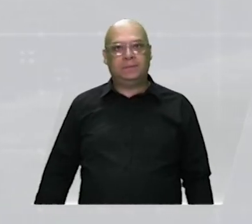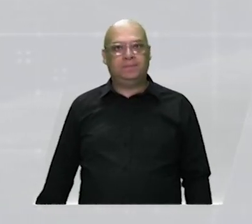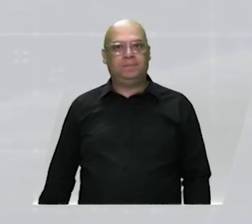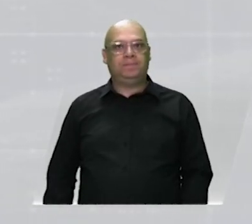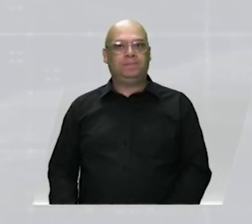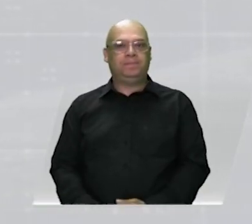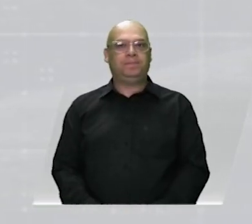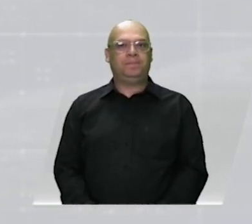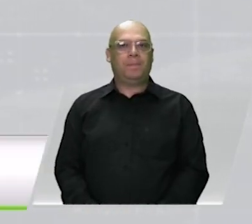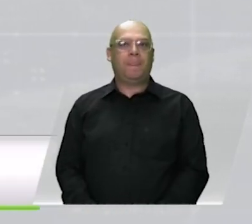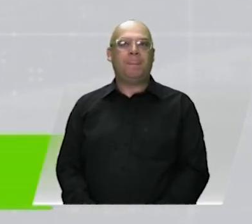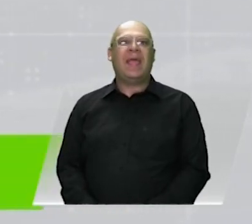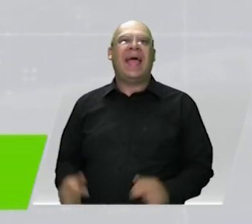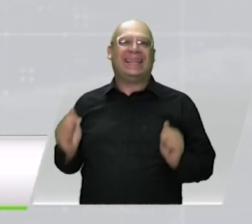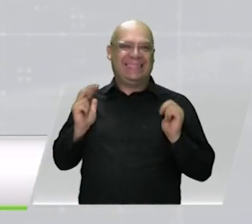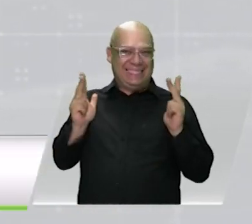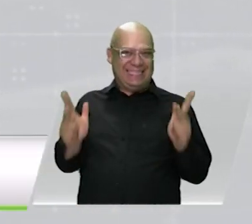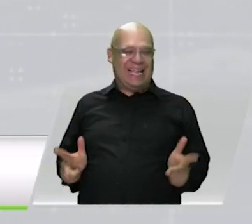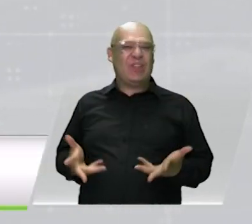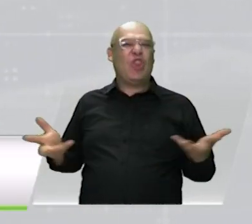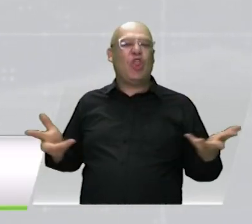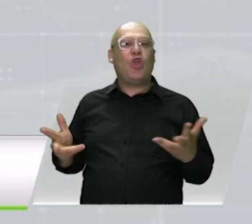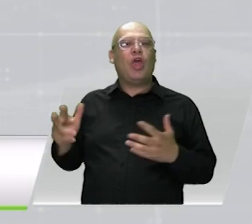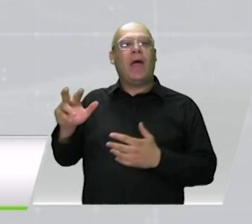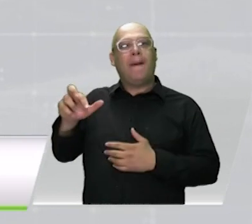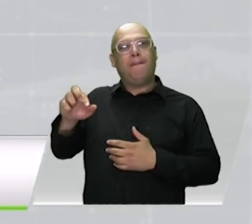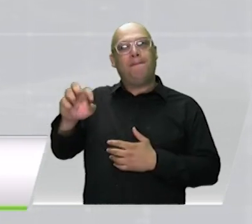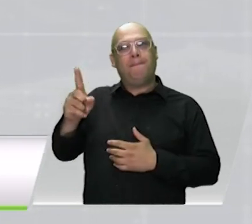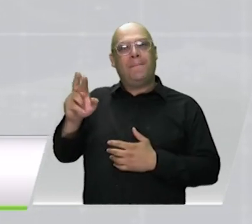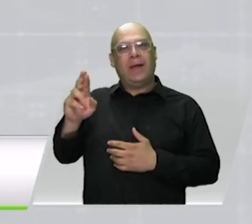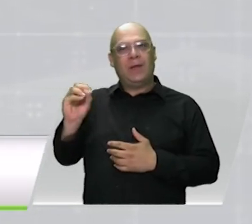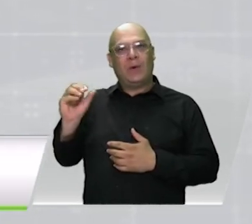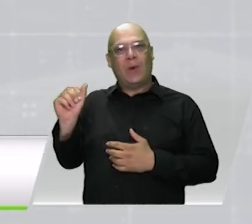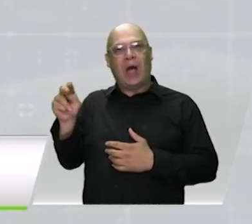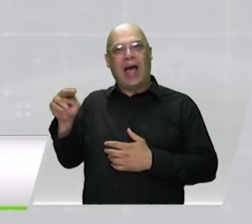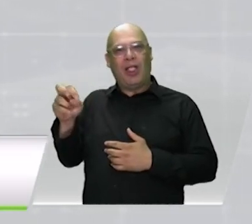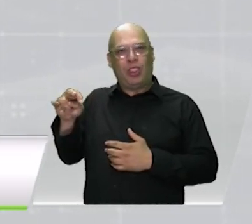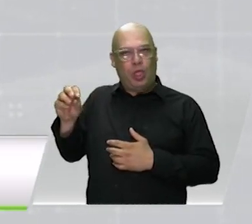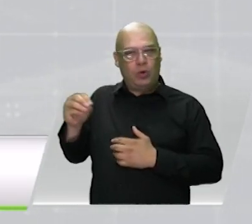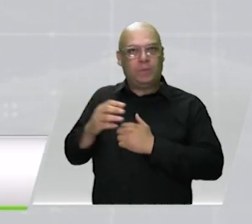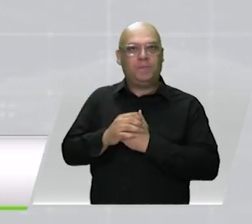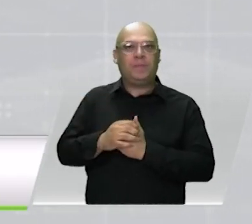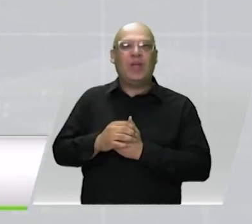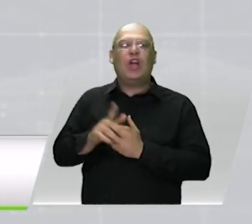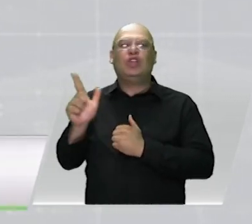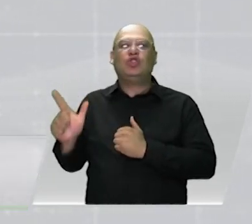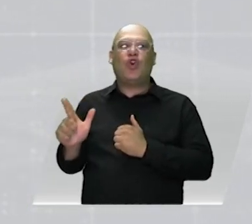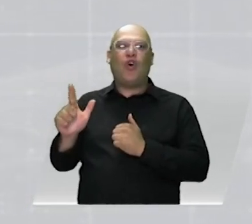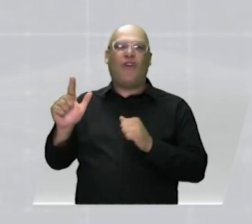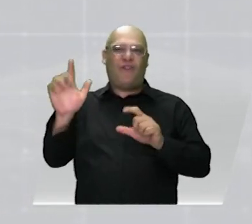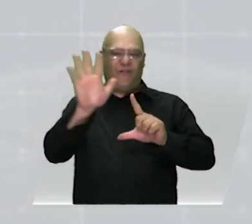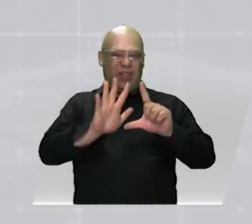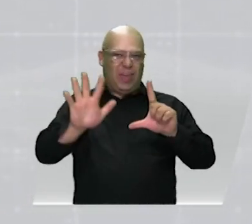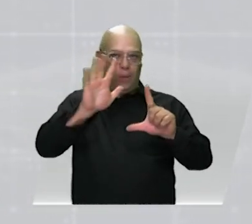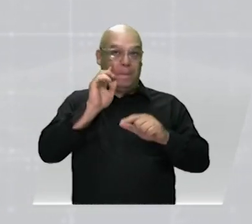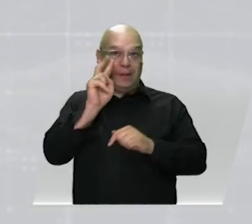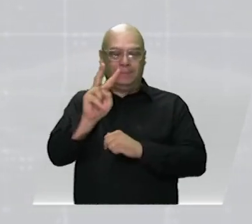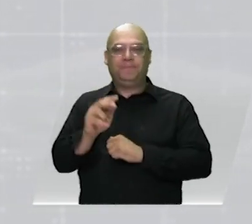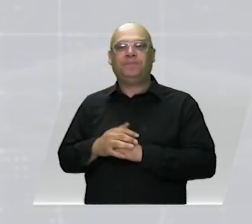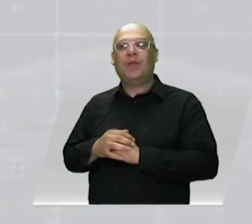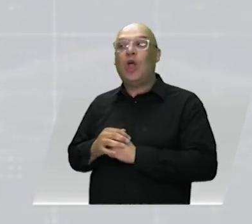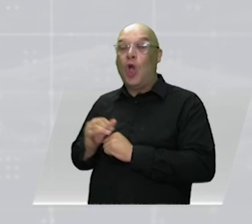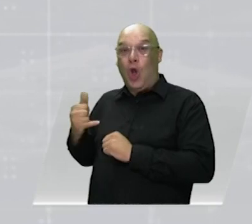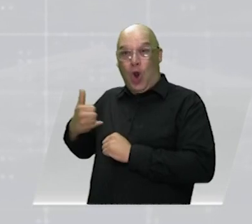El hecho ocurrió en la hora del recreo en el colegio Pedro Antonio Lejal del municipio de Frontino. En un video grabado por los mismos estudiantes se observa que unos jóvenes